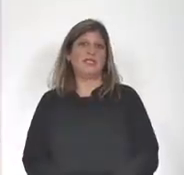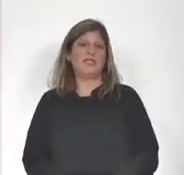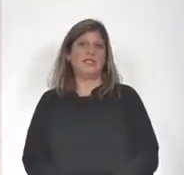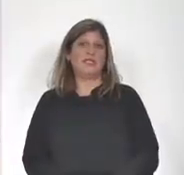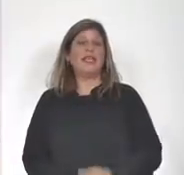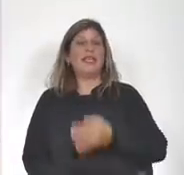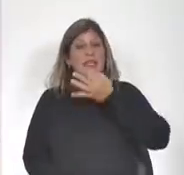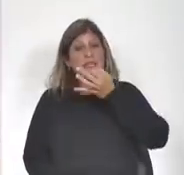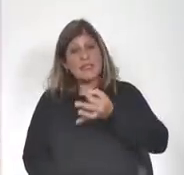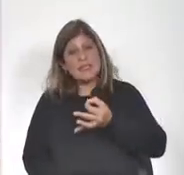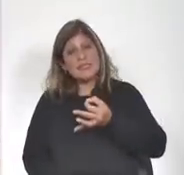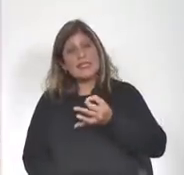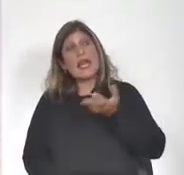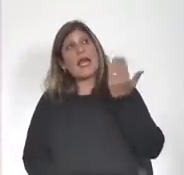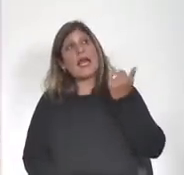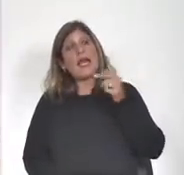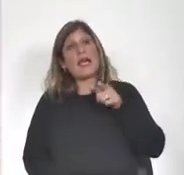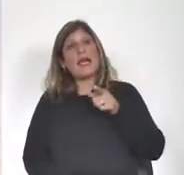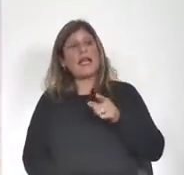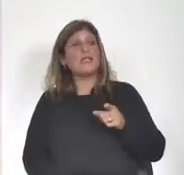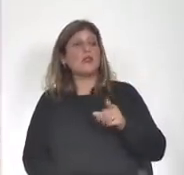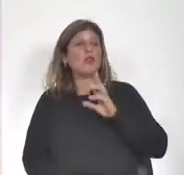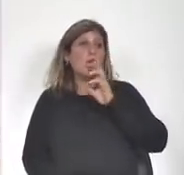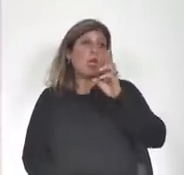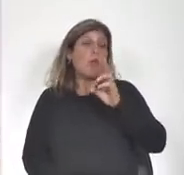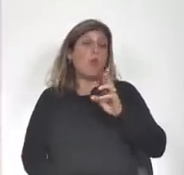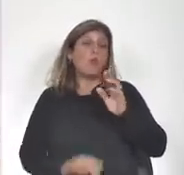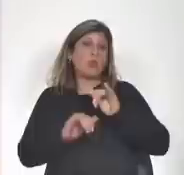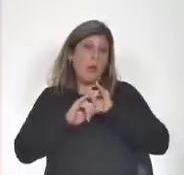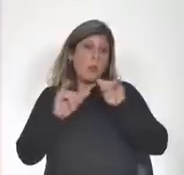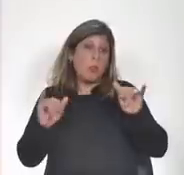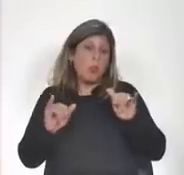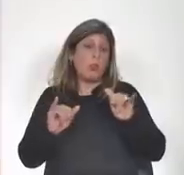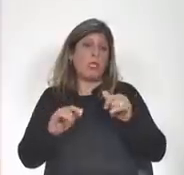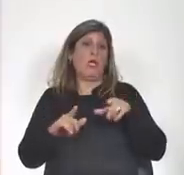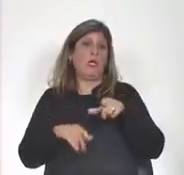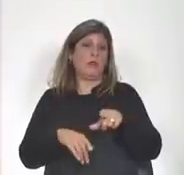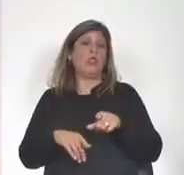decía se da una respuesta pública hay una reacción del gobierno